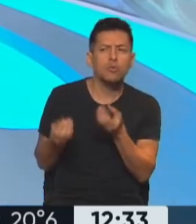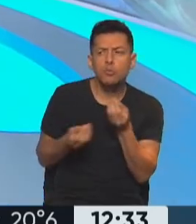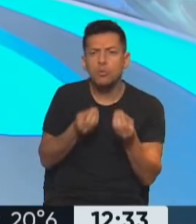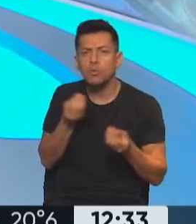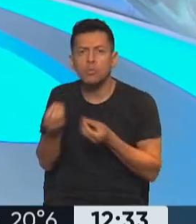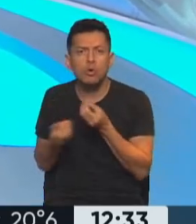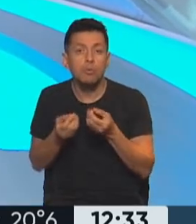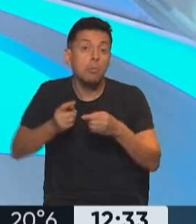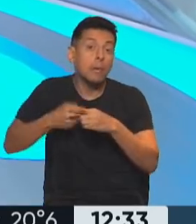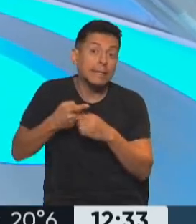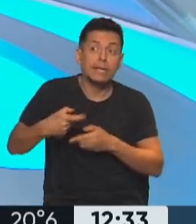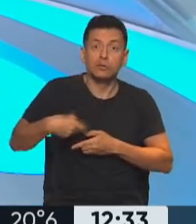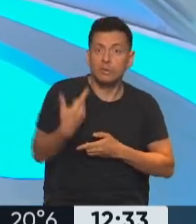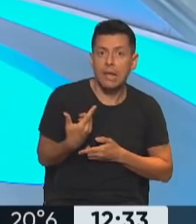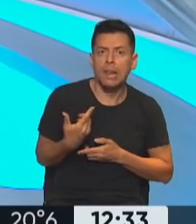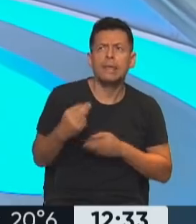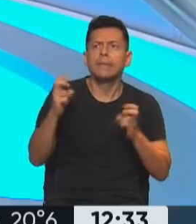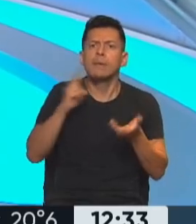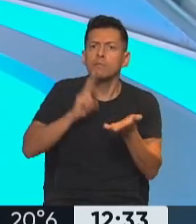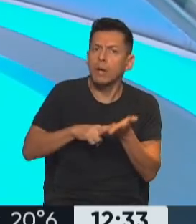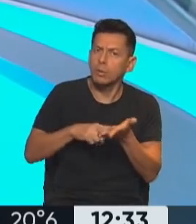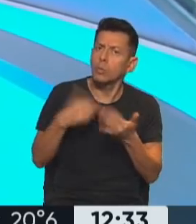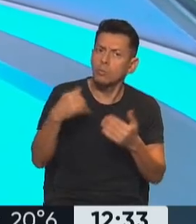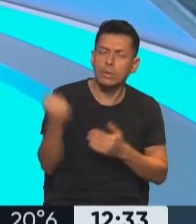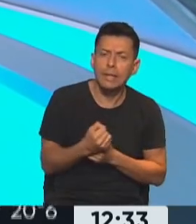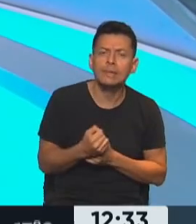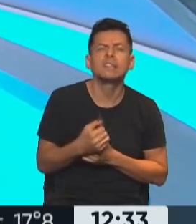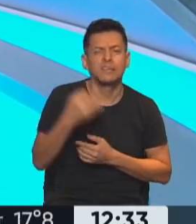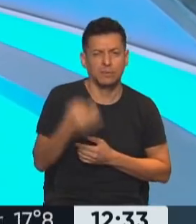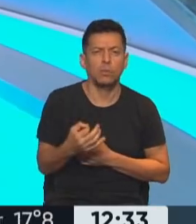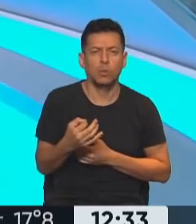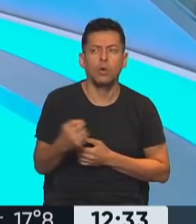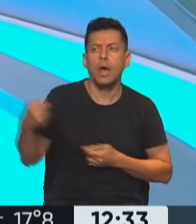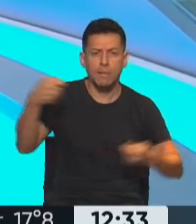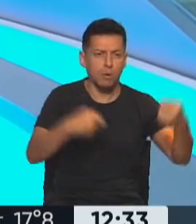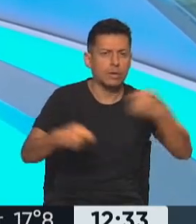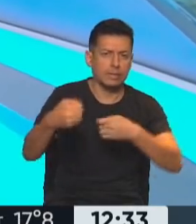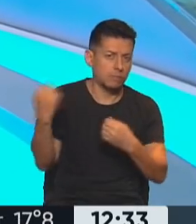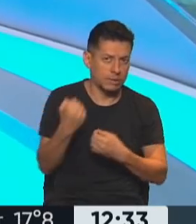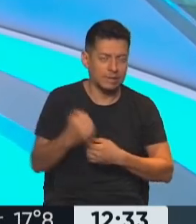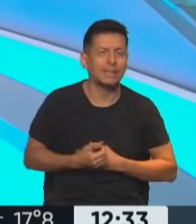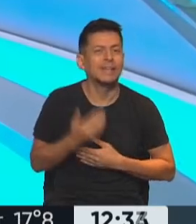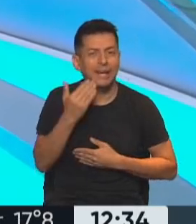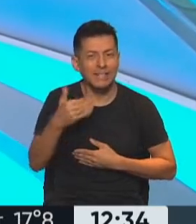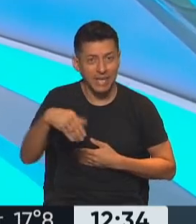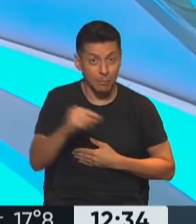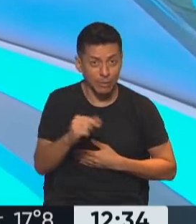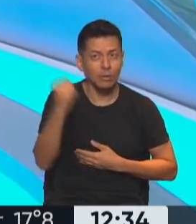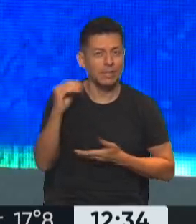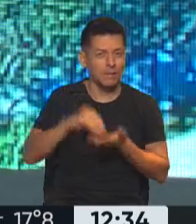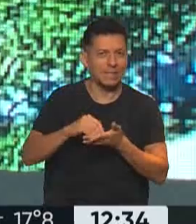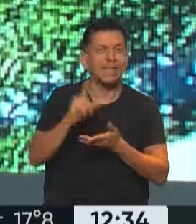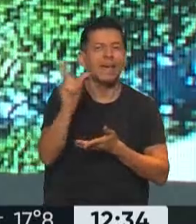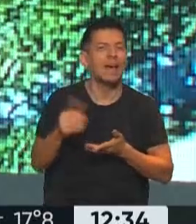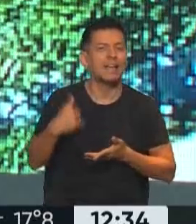y social, el tema de tarifas seguramente va a haber elementos importantes. Gracias Raúl. De nada. El Minuto Más Economía de la República